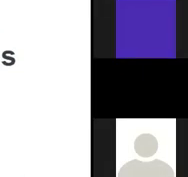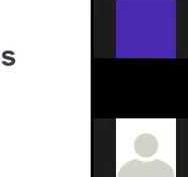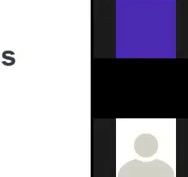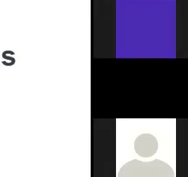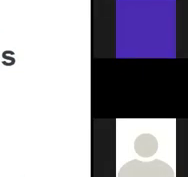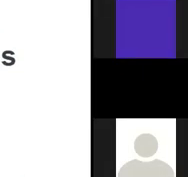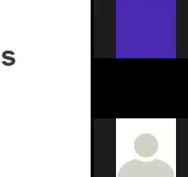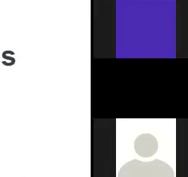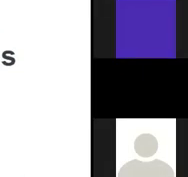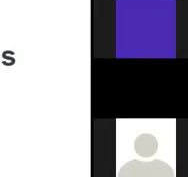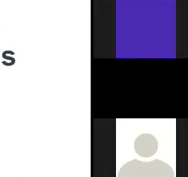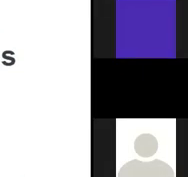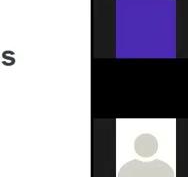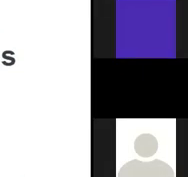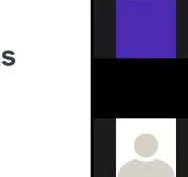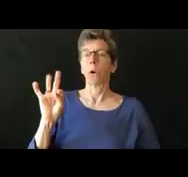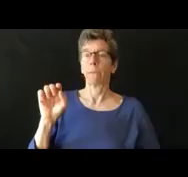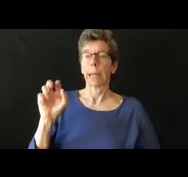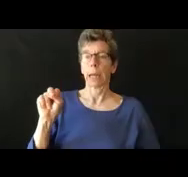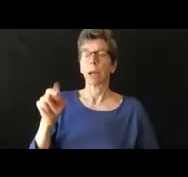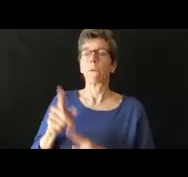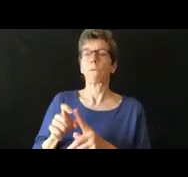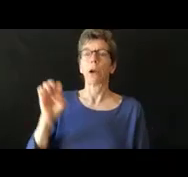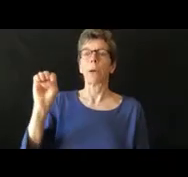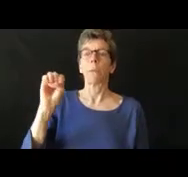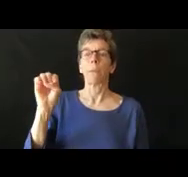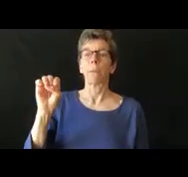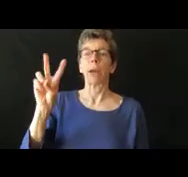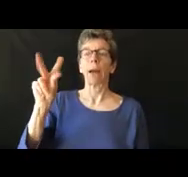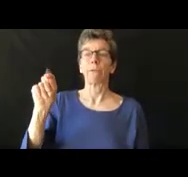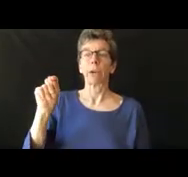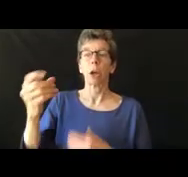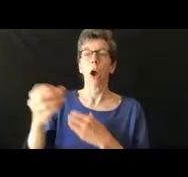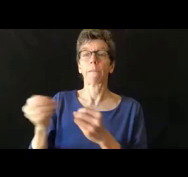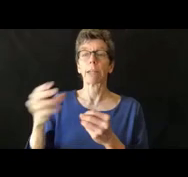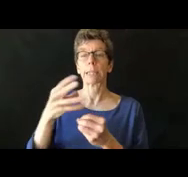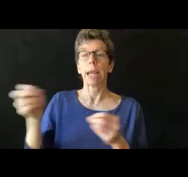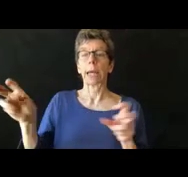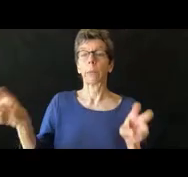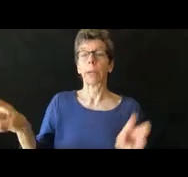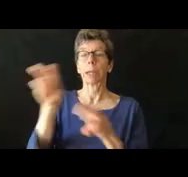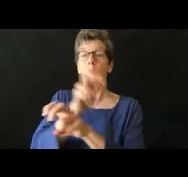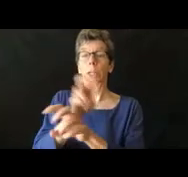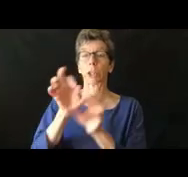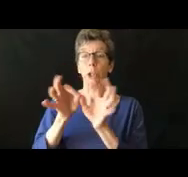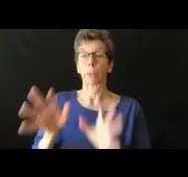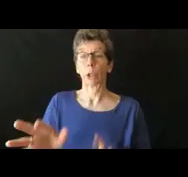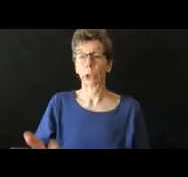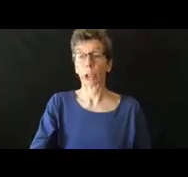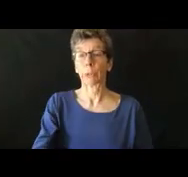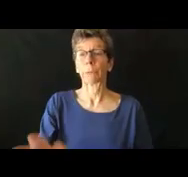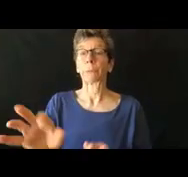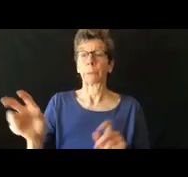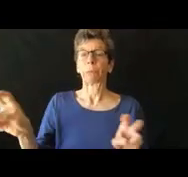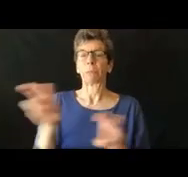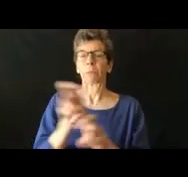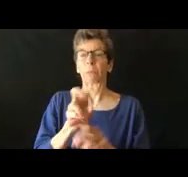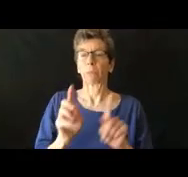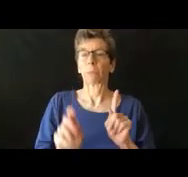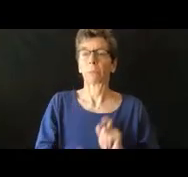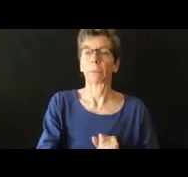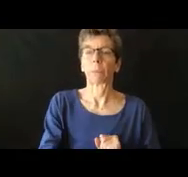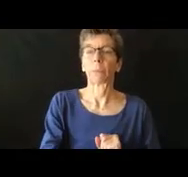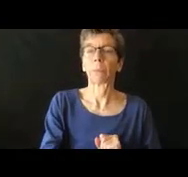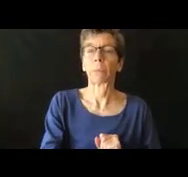gerente del Northwest Justice Project en la oficina de Everett. Bien. Y ahora vamos a tomar un segundito para